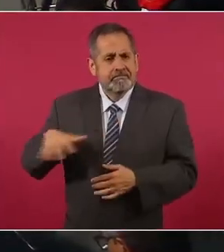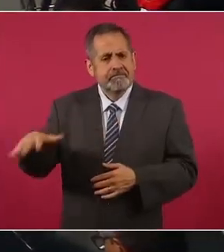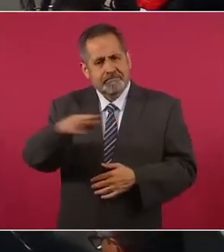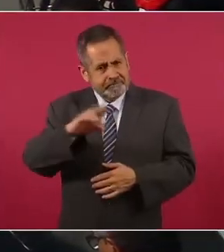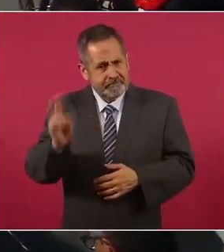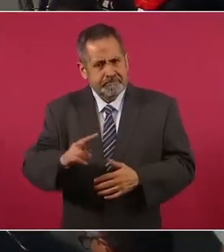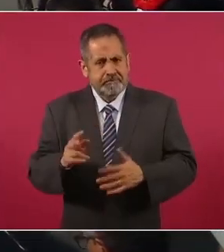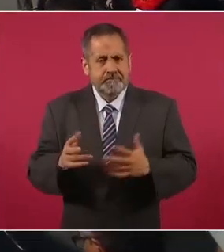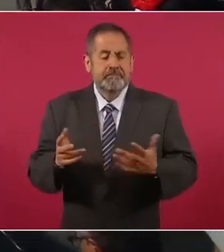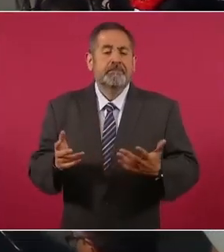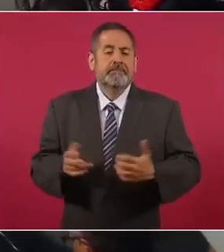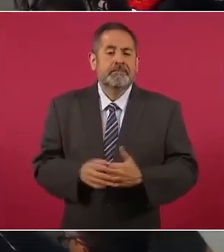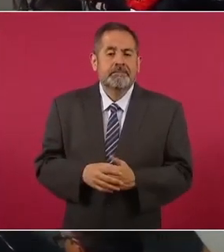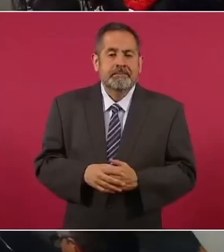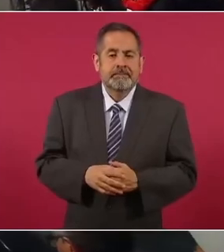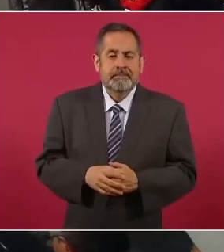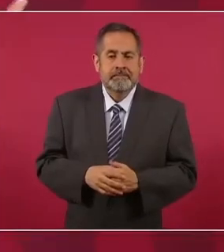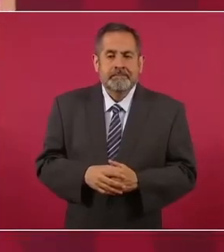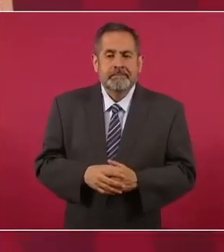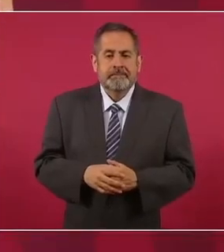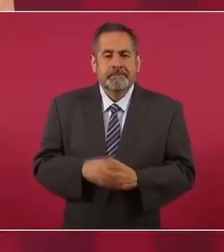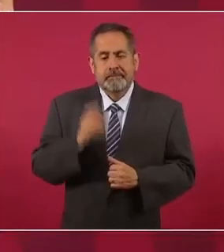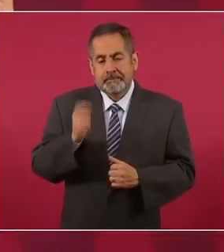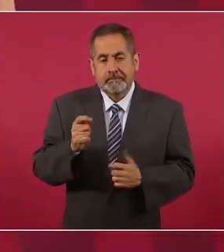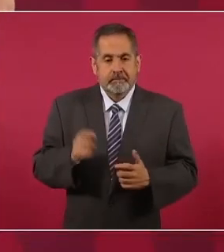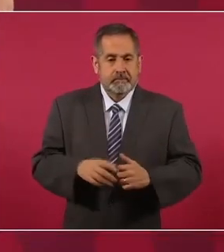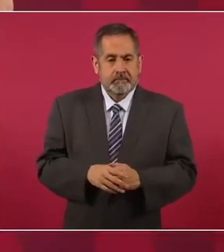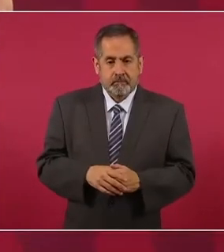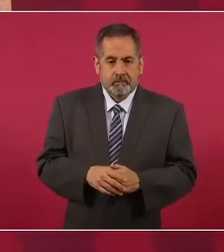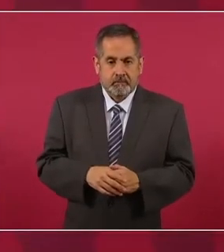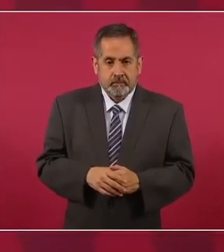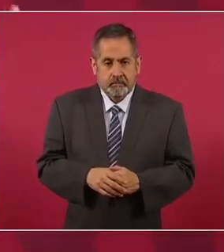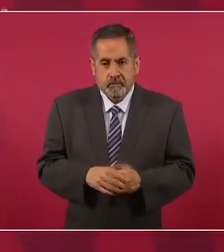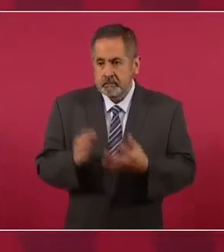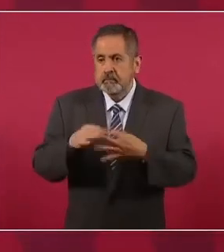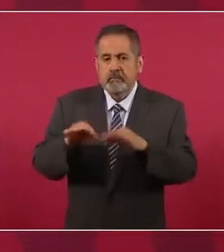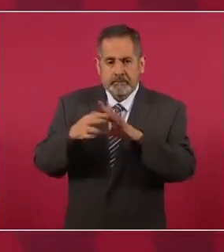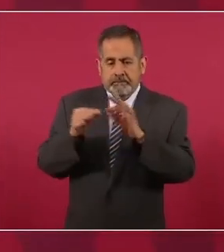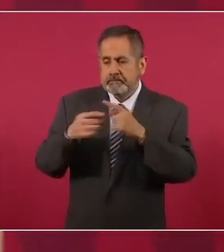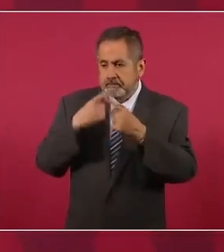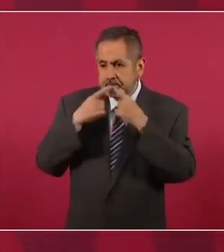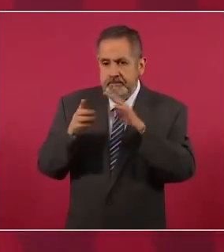Pero eso, además de ser profundamente humano